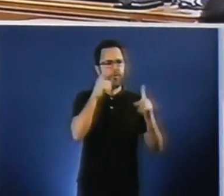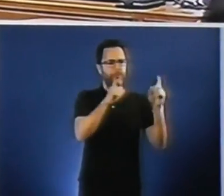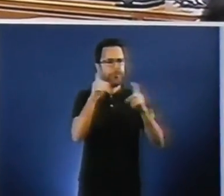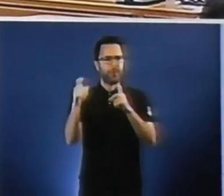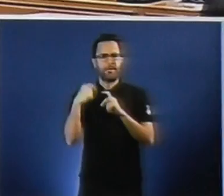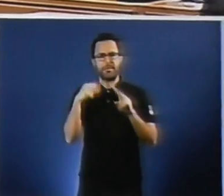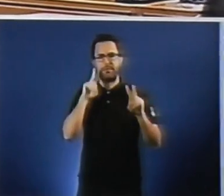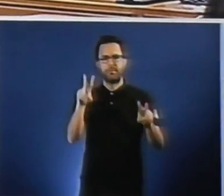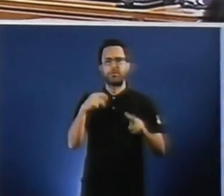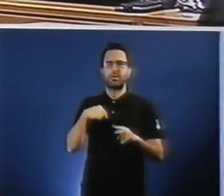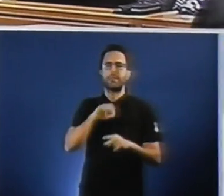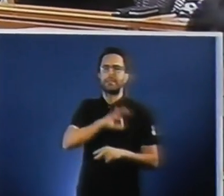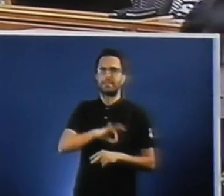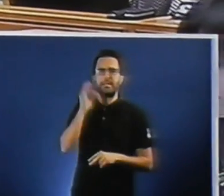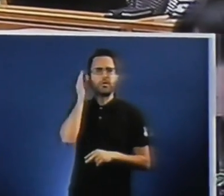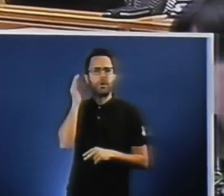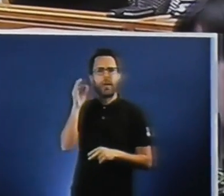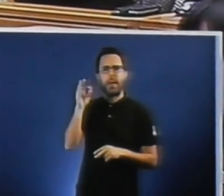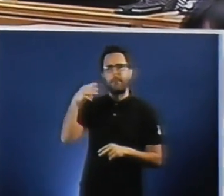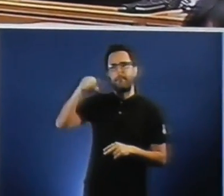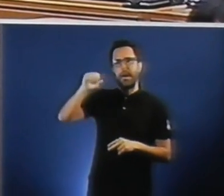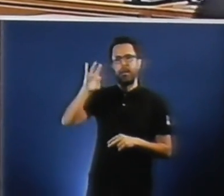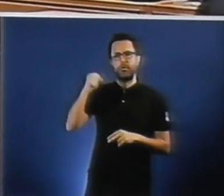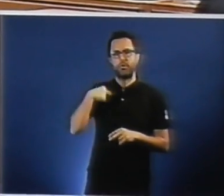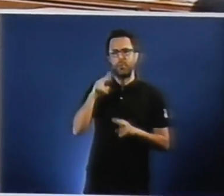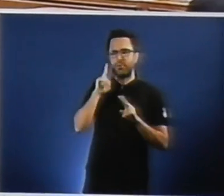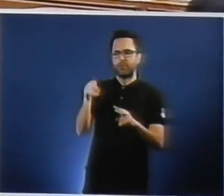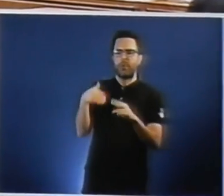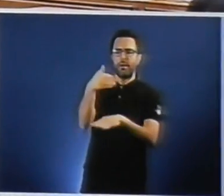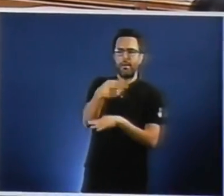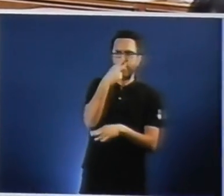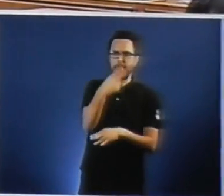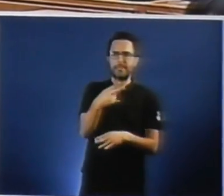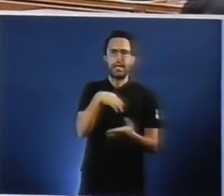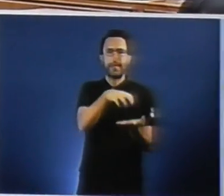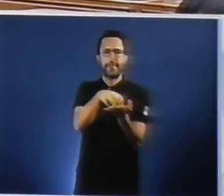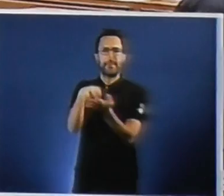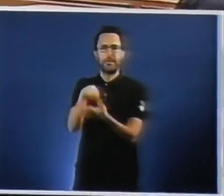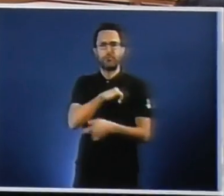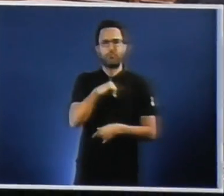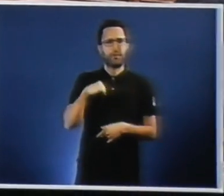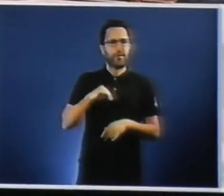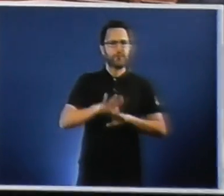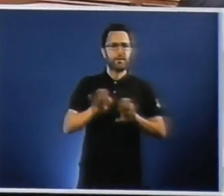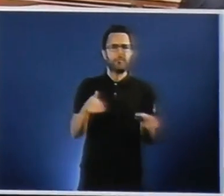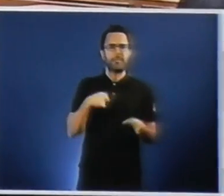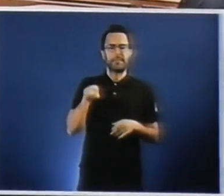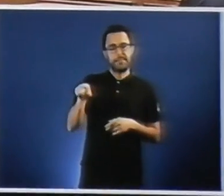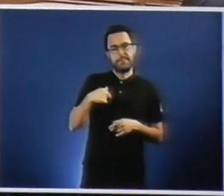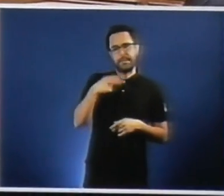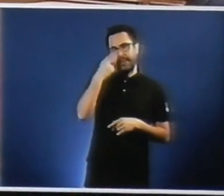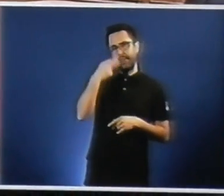senhora Amato non presente son en centros privados este é interese que teñe a senhora a posibilidad hoxe ausente